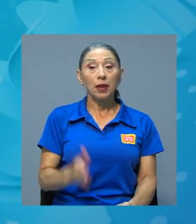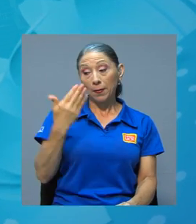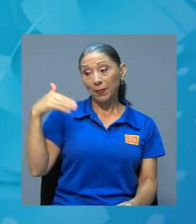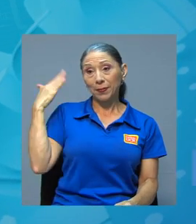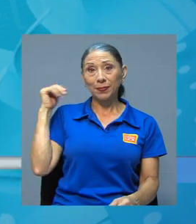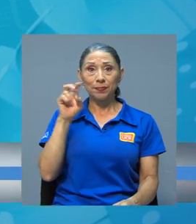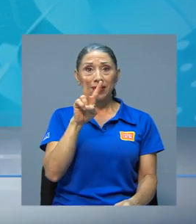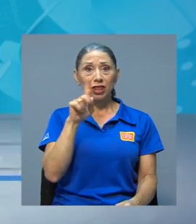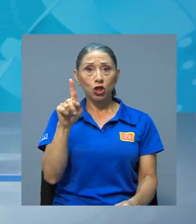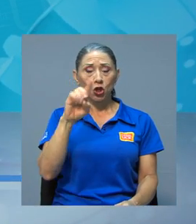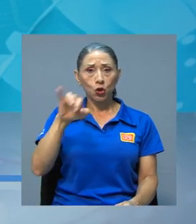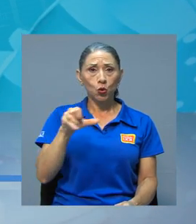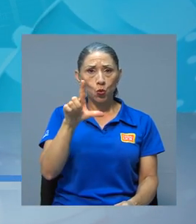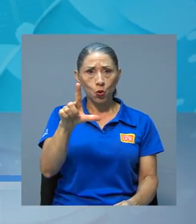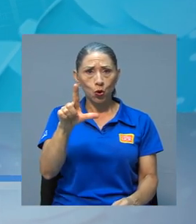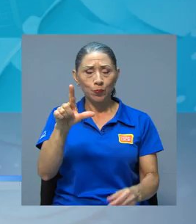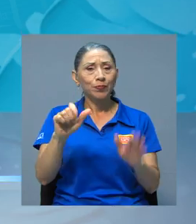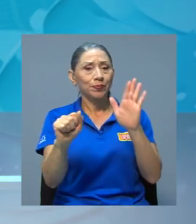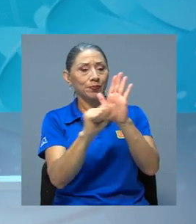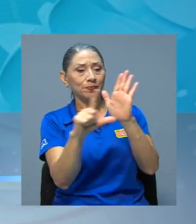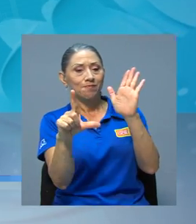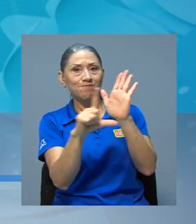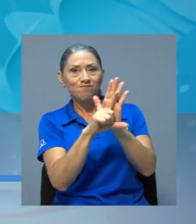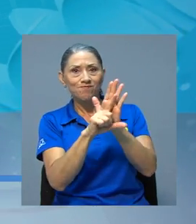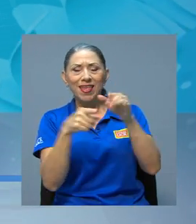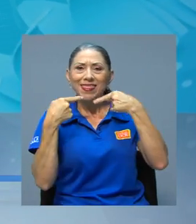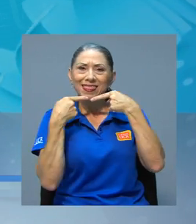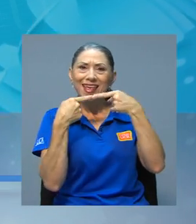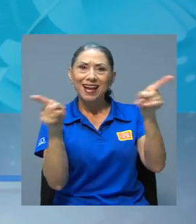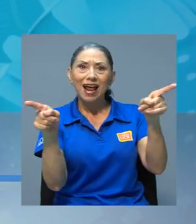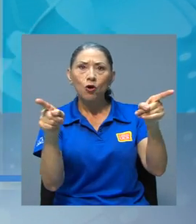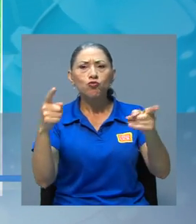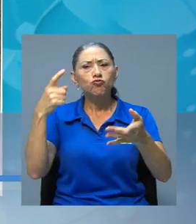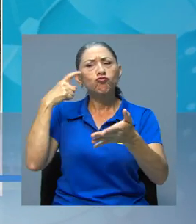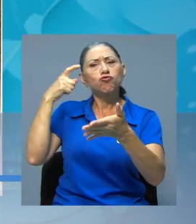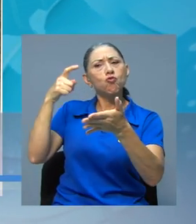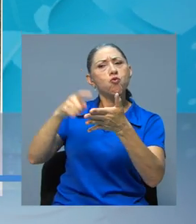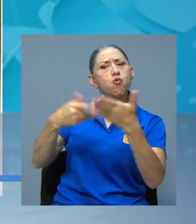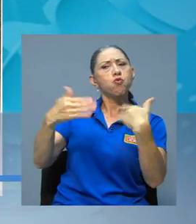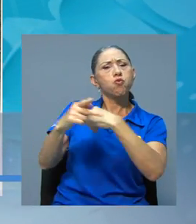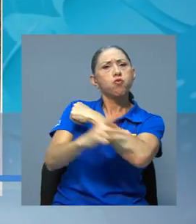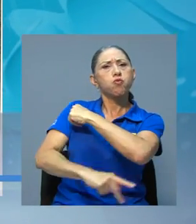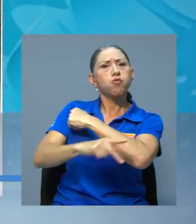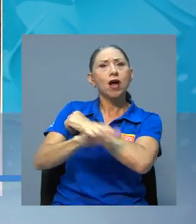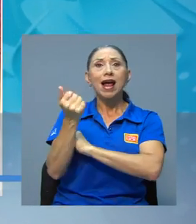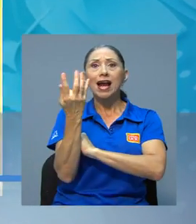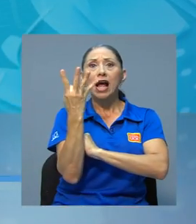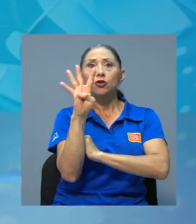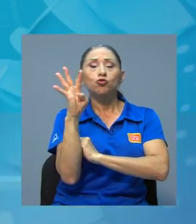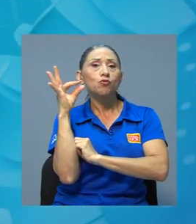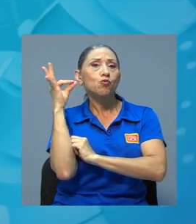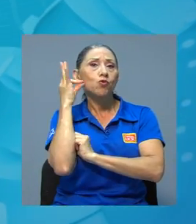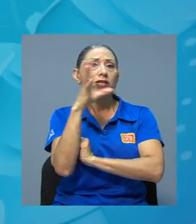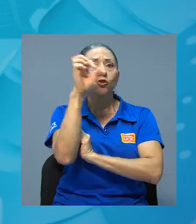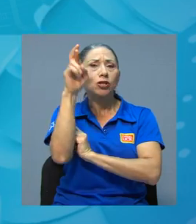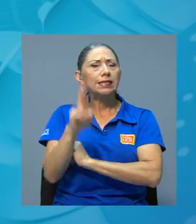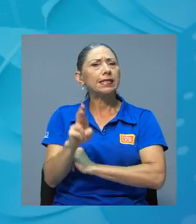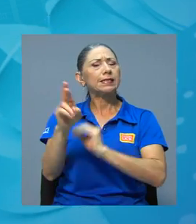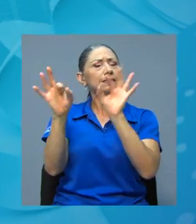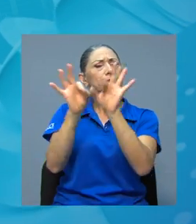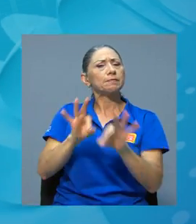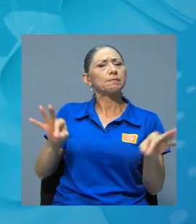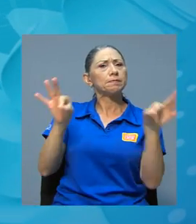El pasado 21 de julio, la Asamblea Legislativa declaró beneméritas de la patria a 14 destacadas mujeres